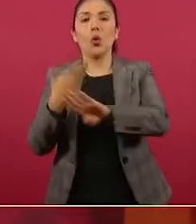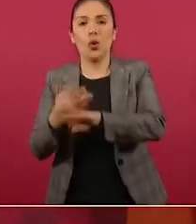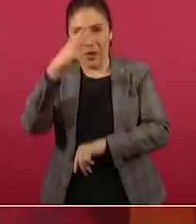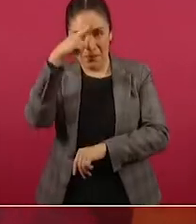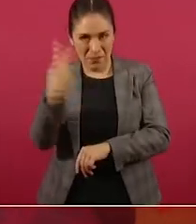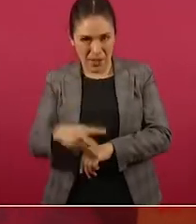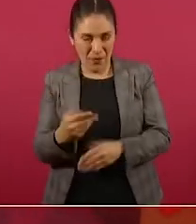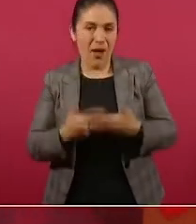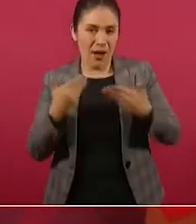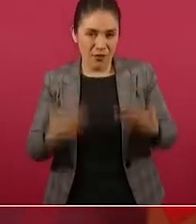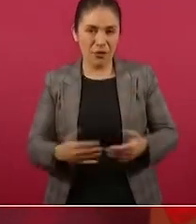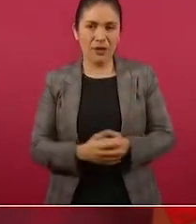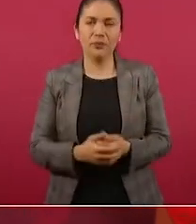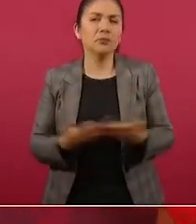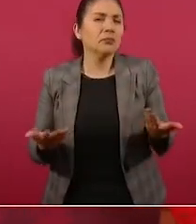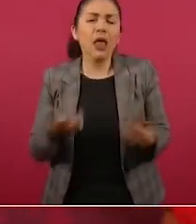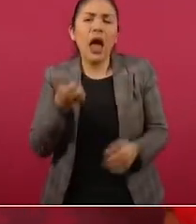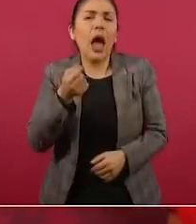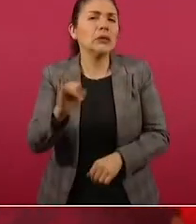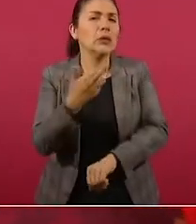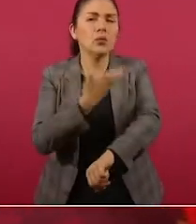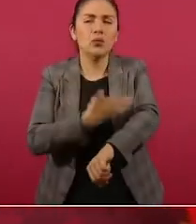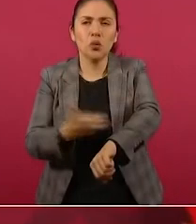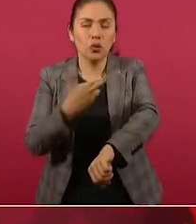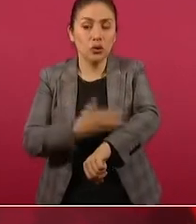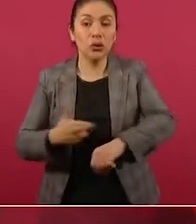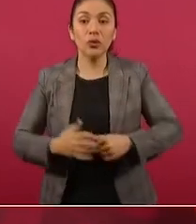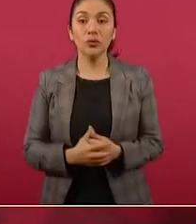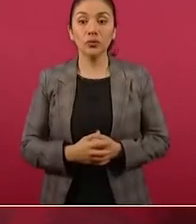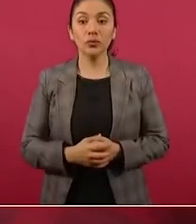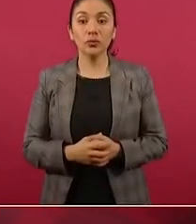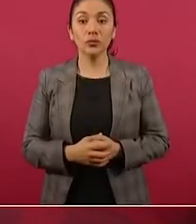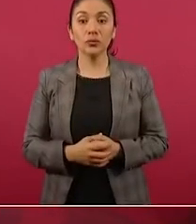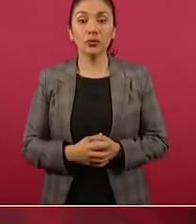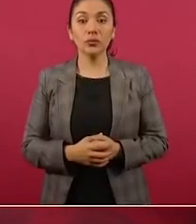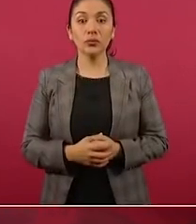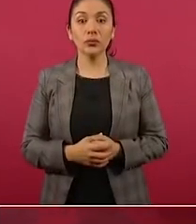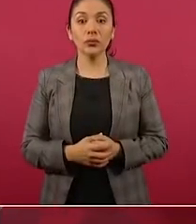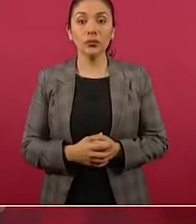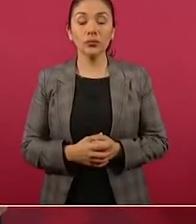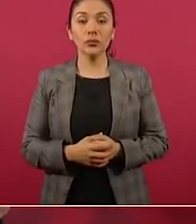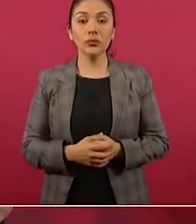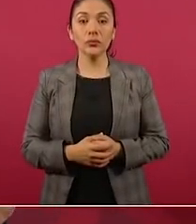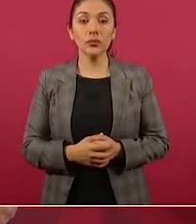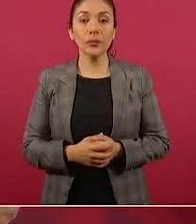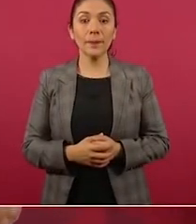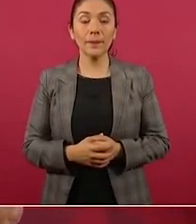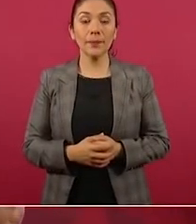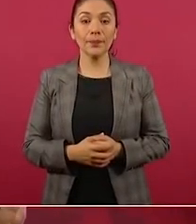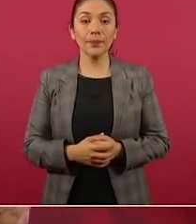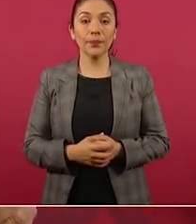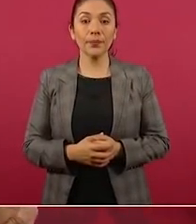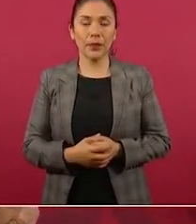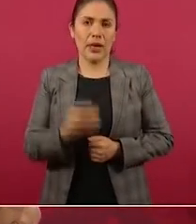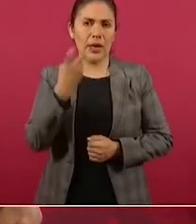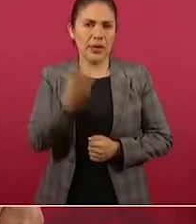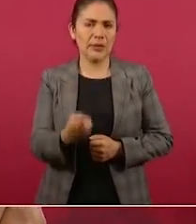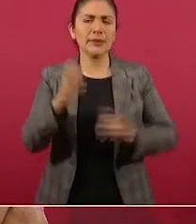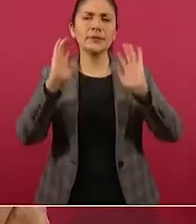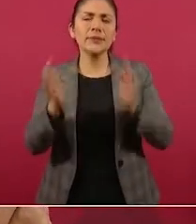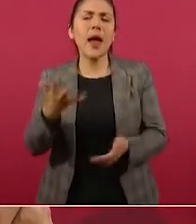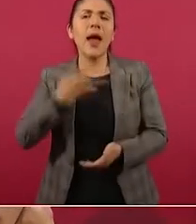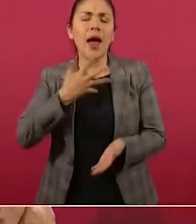México. O es un procedimiento que se contempla en el